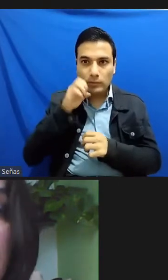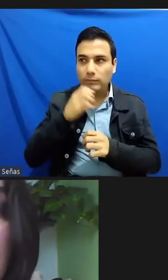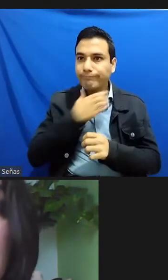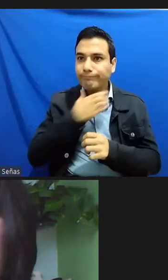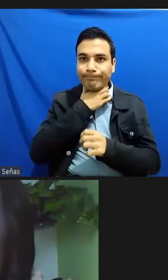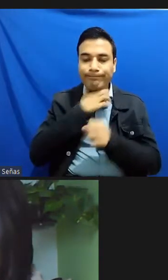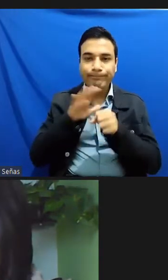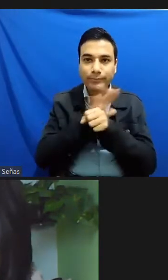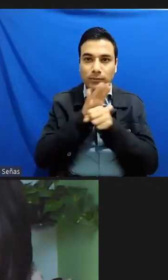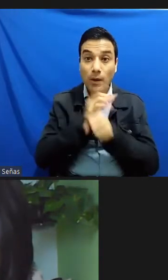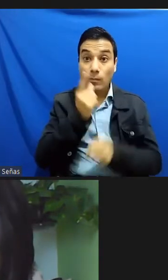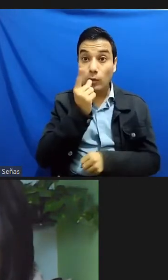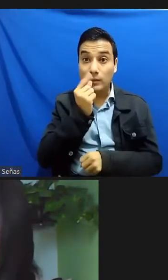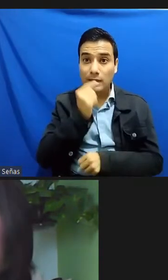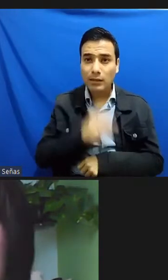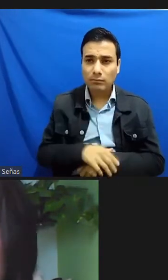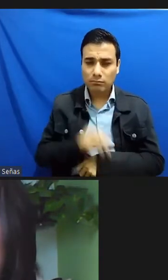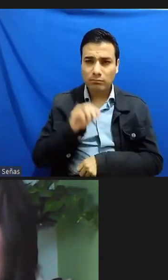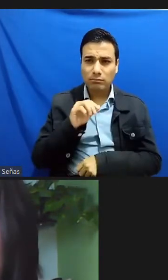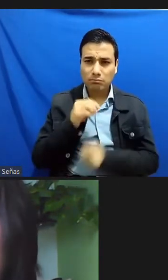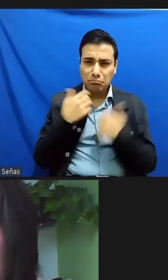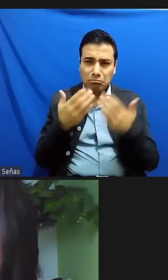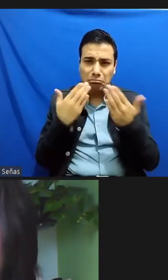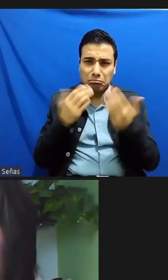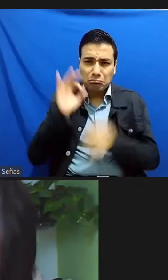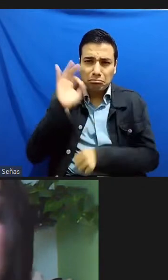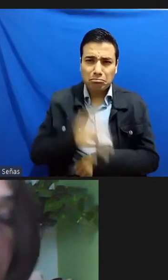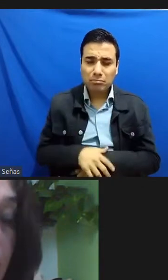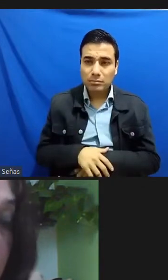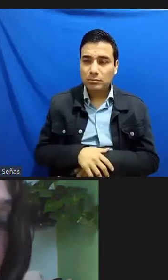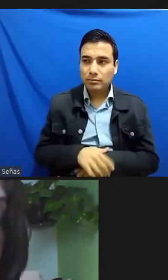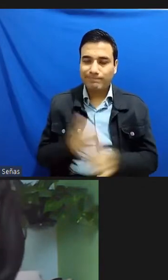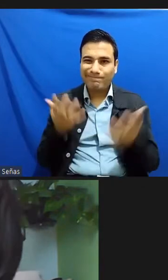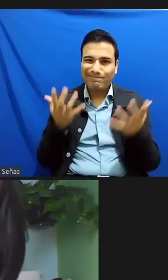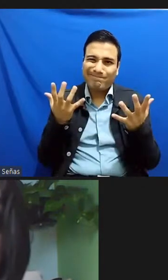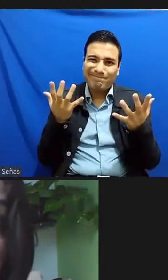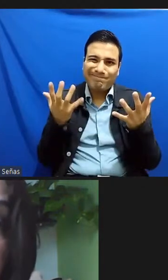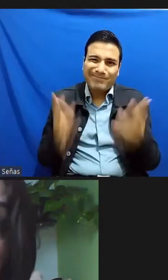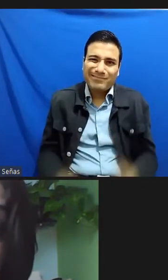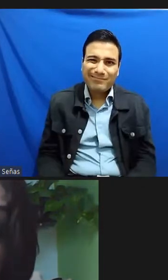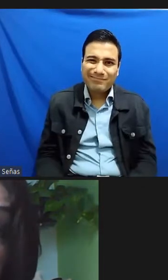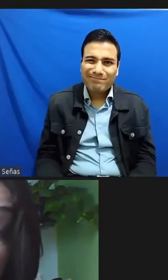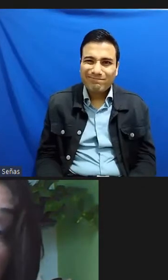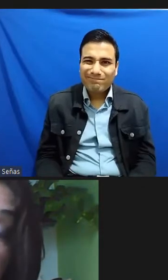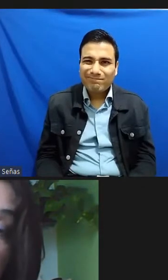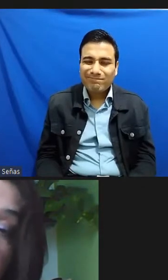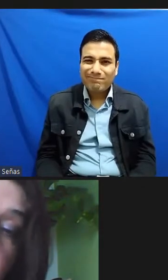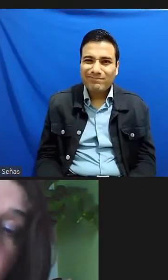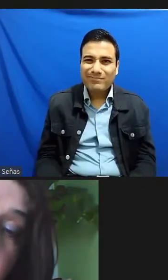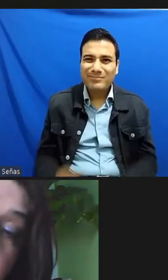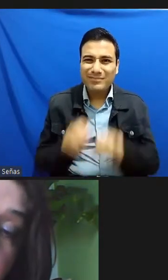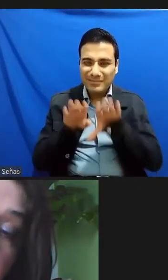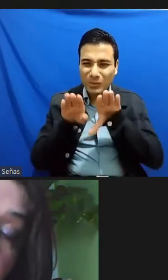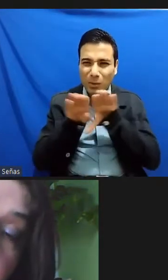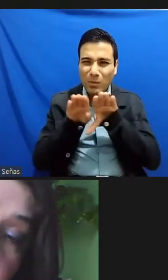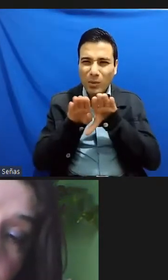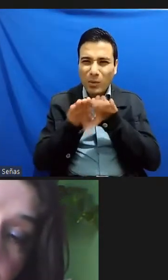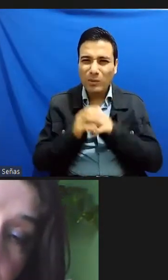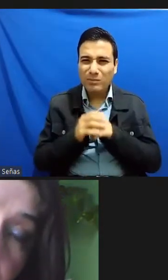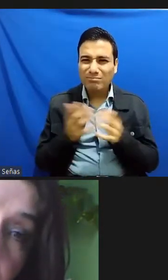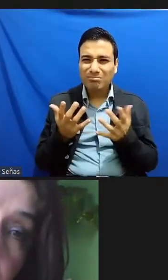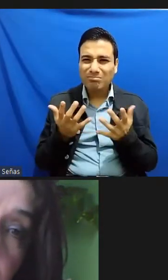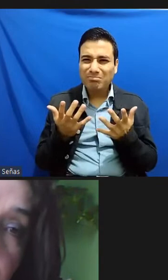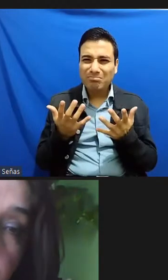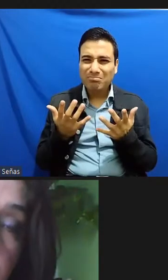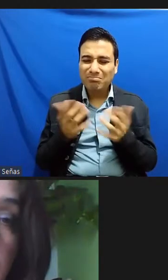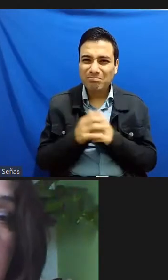policía está a favor de que sean llenos si me explico o sea no hay tampoco o sea no hay no encuentro en el entorno cuando